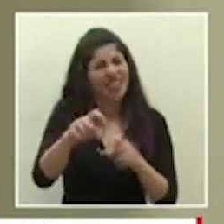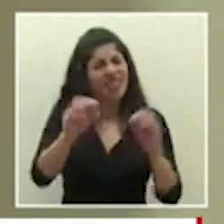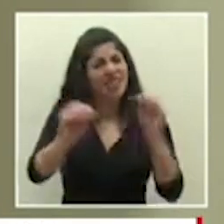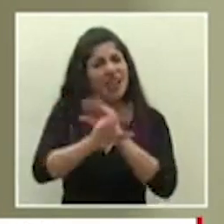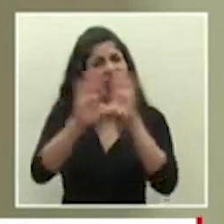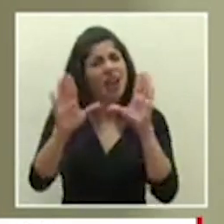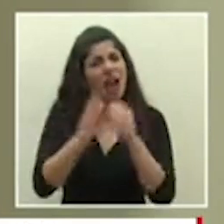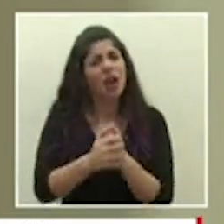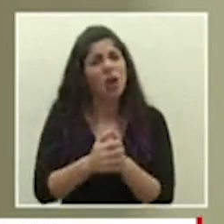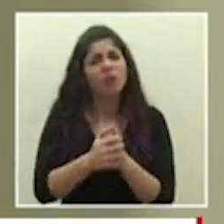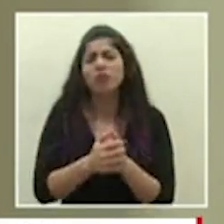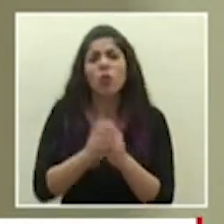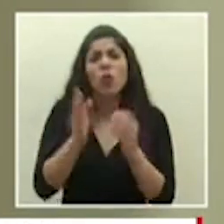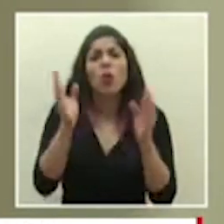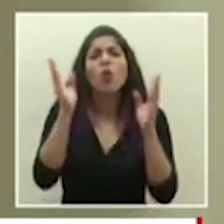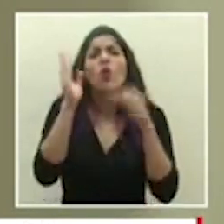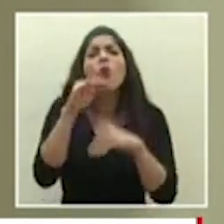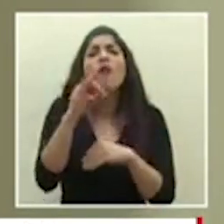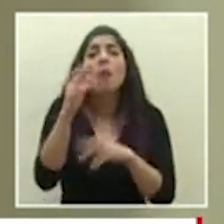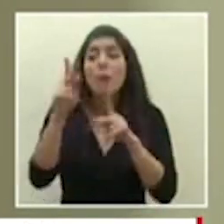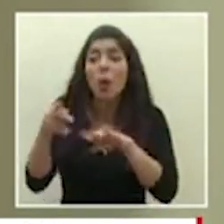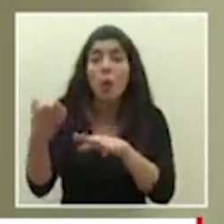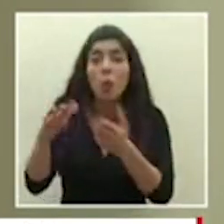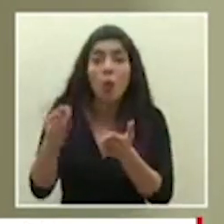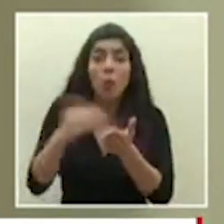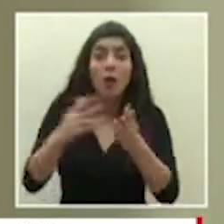no hay forma de traer a alguien de la muerte